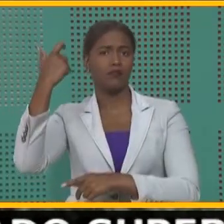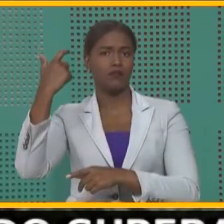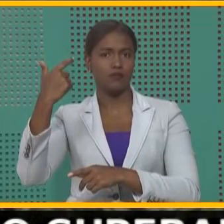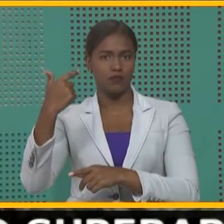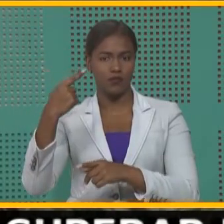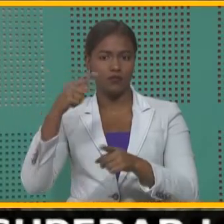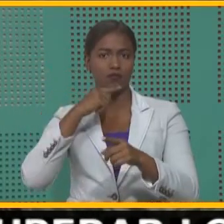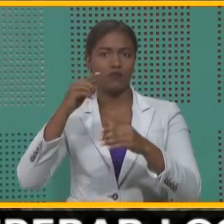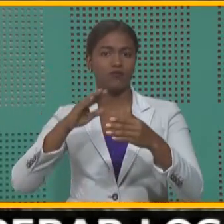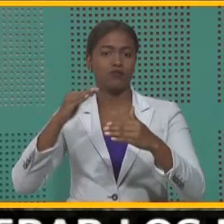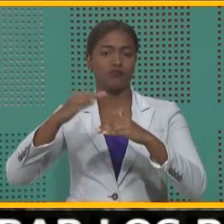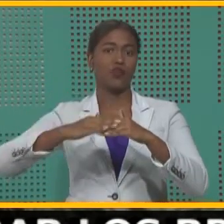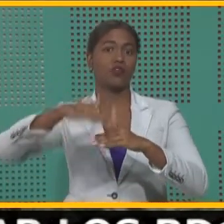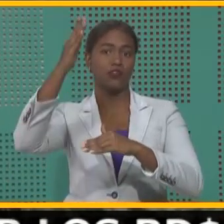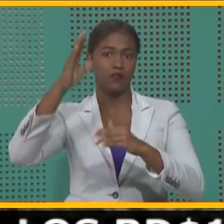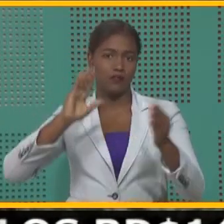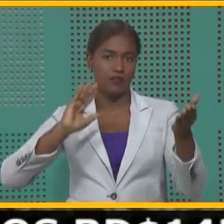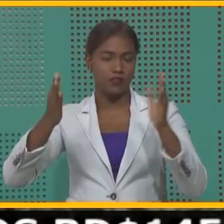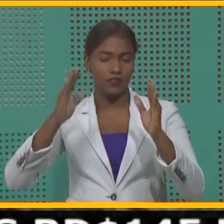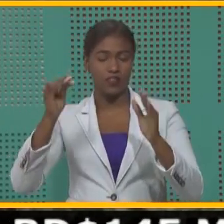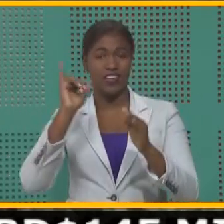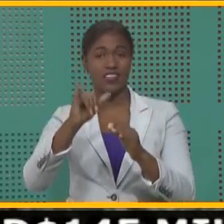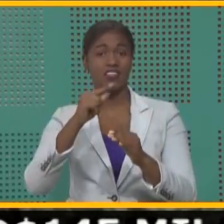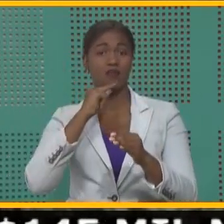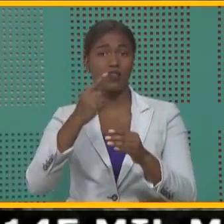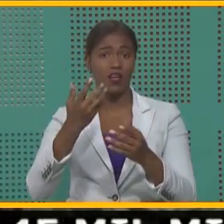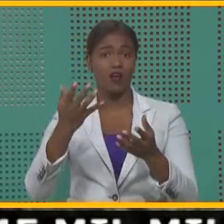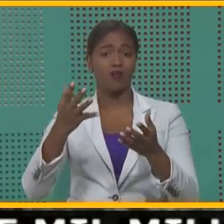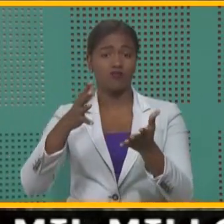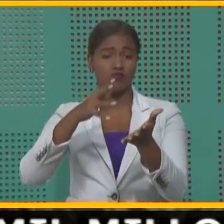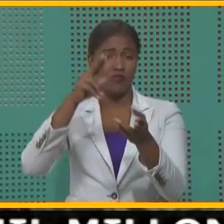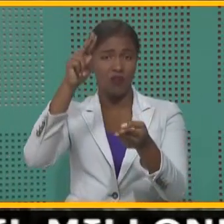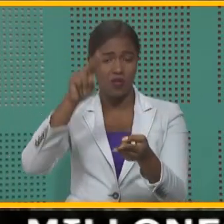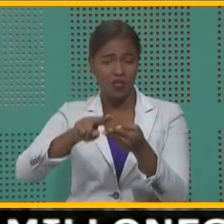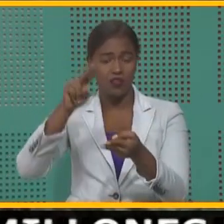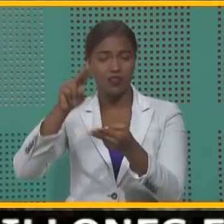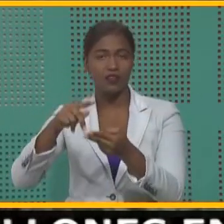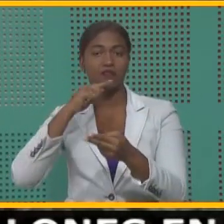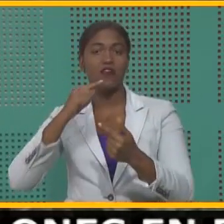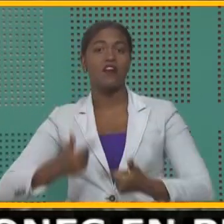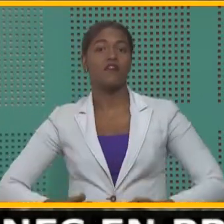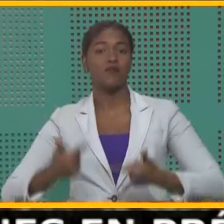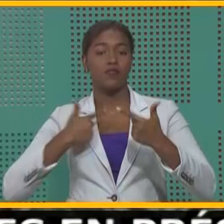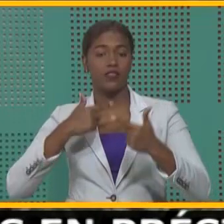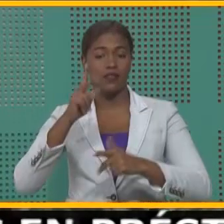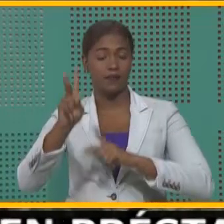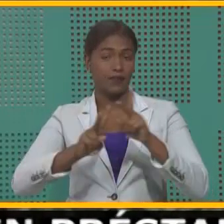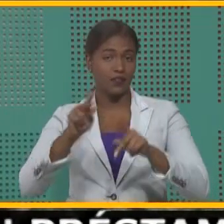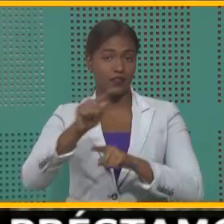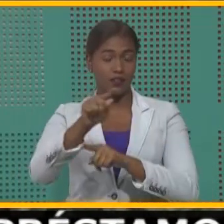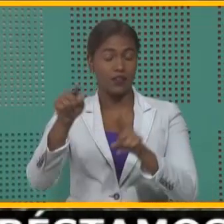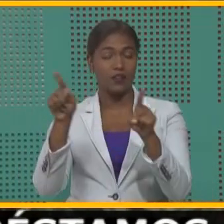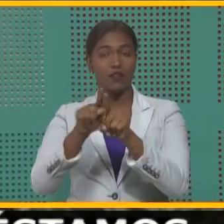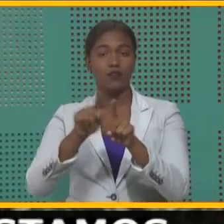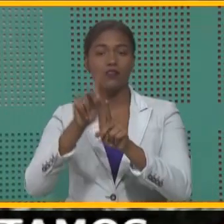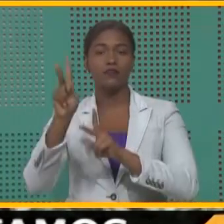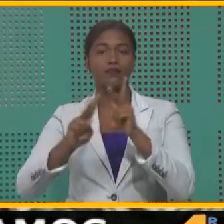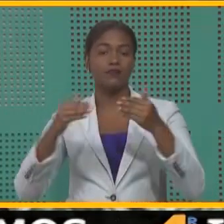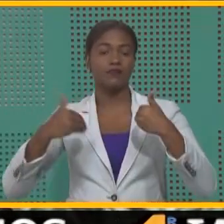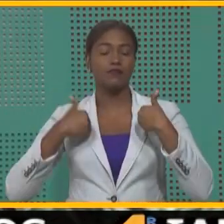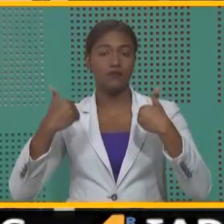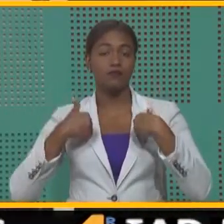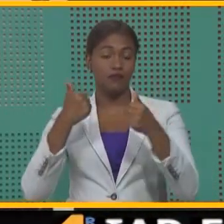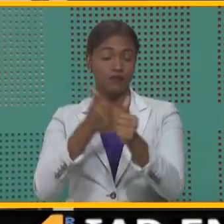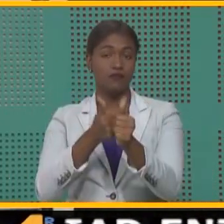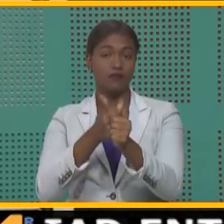acabando y disminuyendo la vida útil de los seres humanos, sobre todo de las personas jóvenes de edad